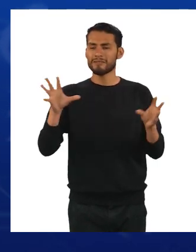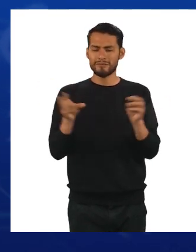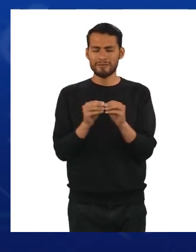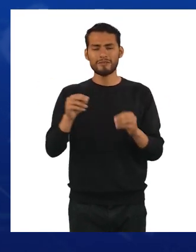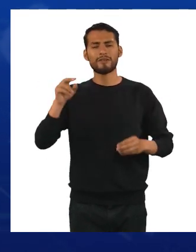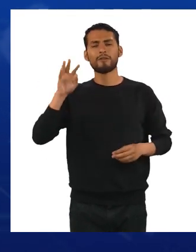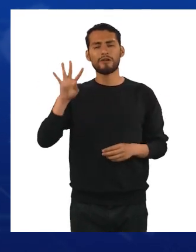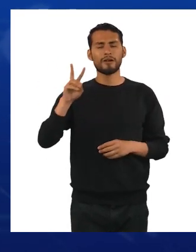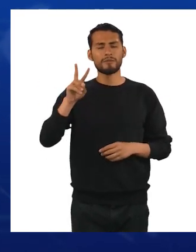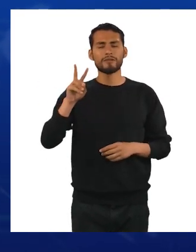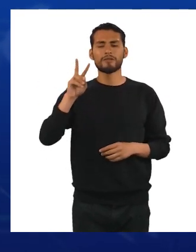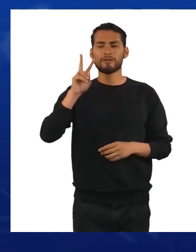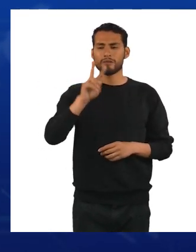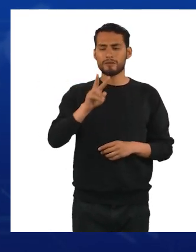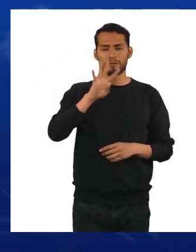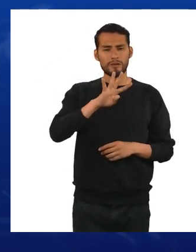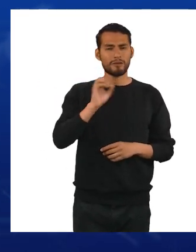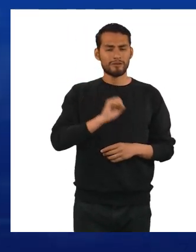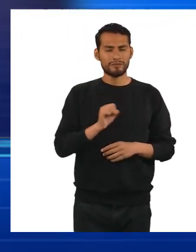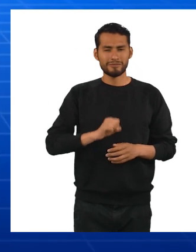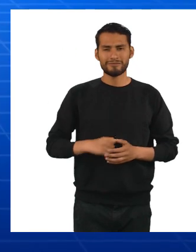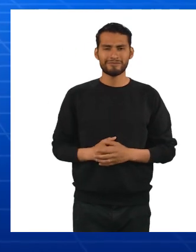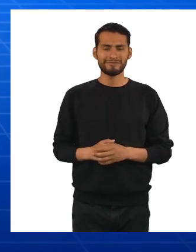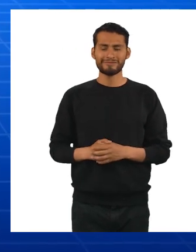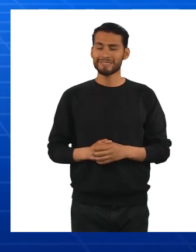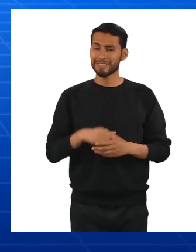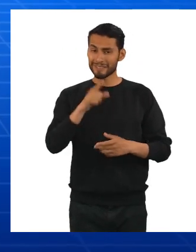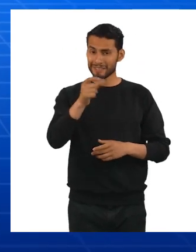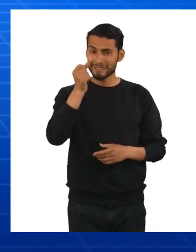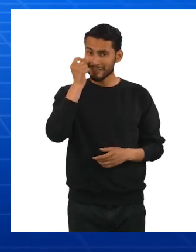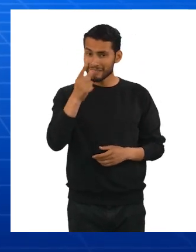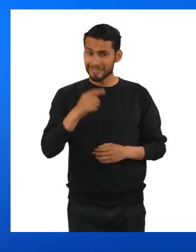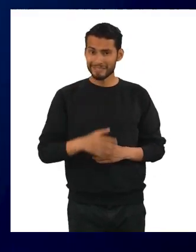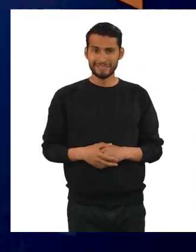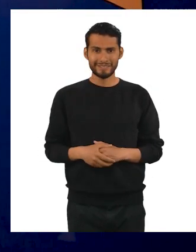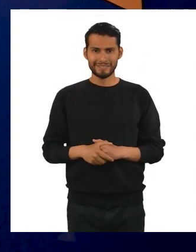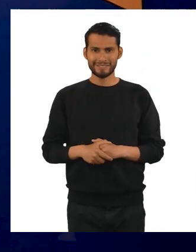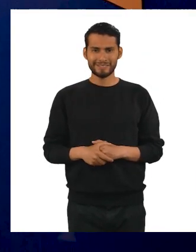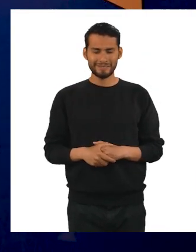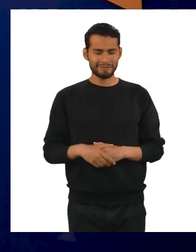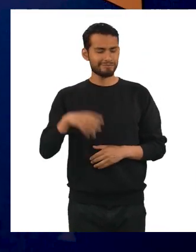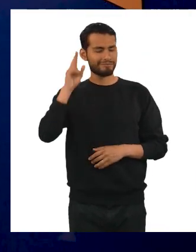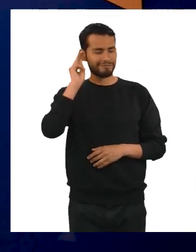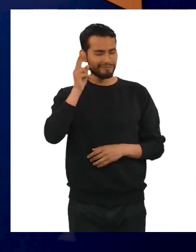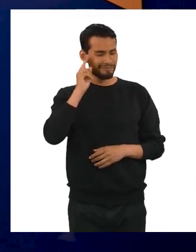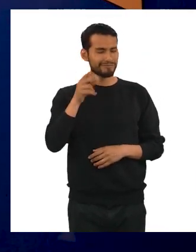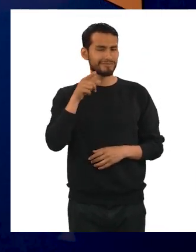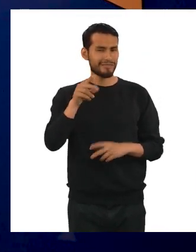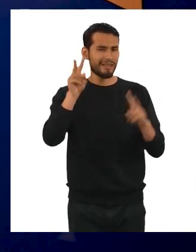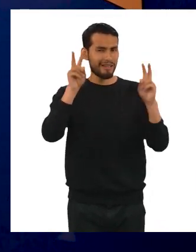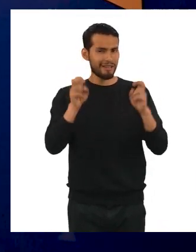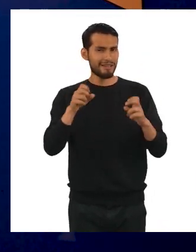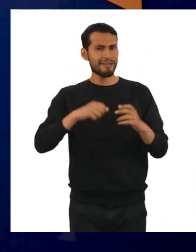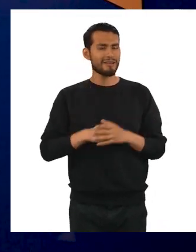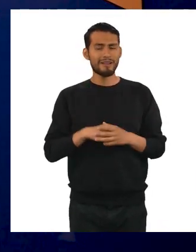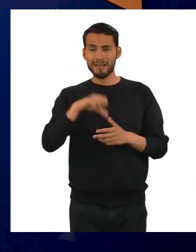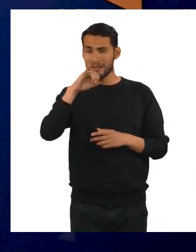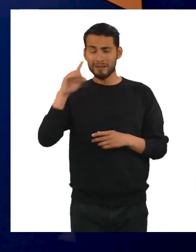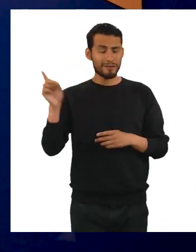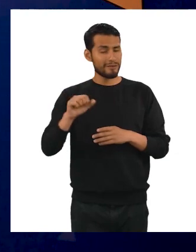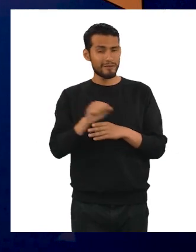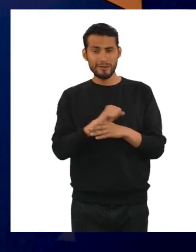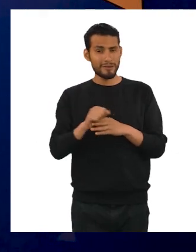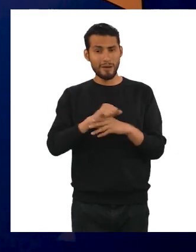.224 soles. ¿Comprendieron? Profe, es de esos temas que si uno no lo